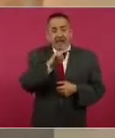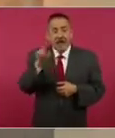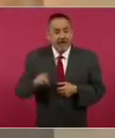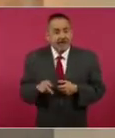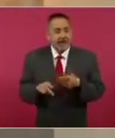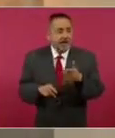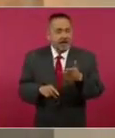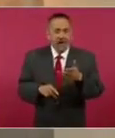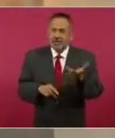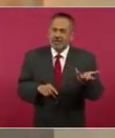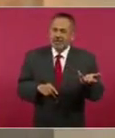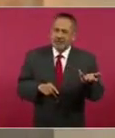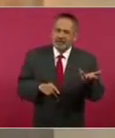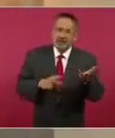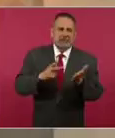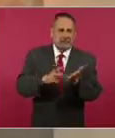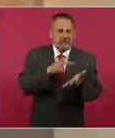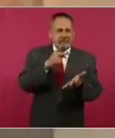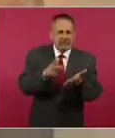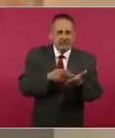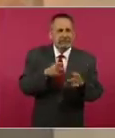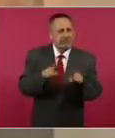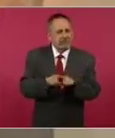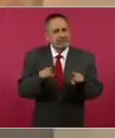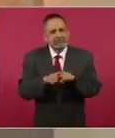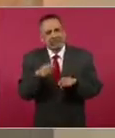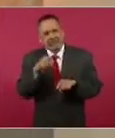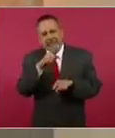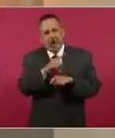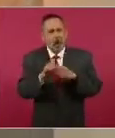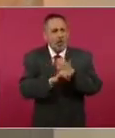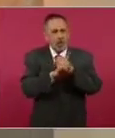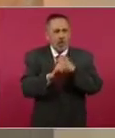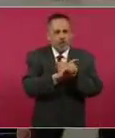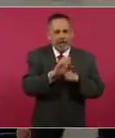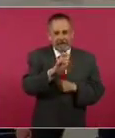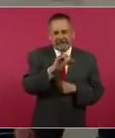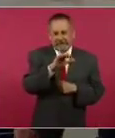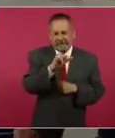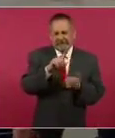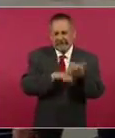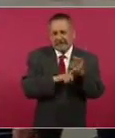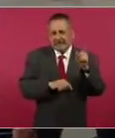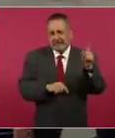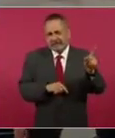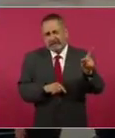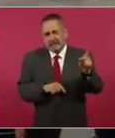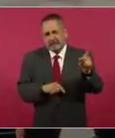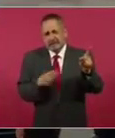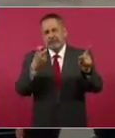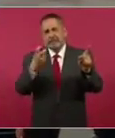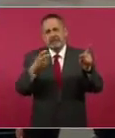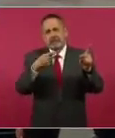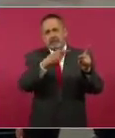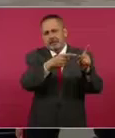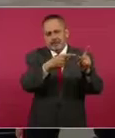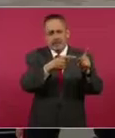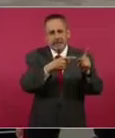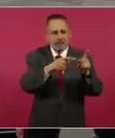tenido constantemente crisis de este tipo de